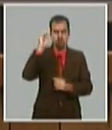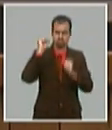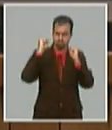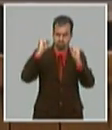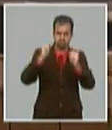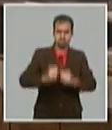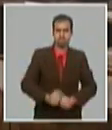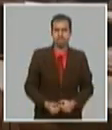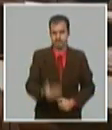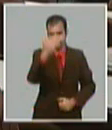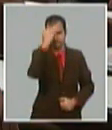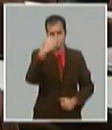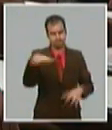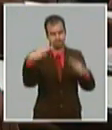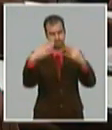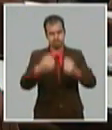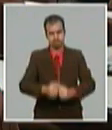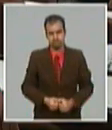gracias gracias